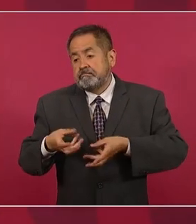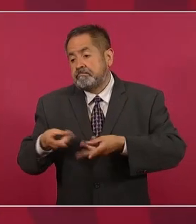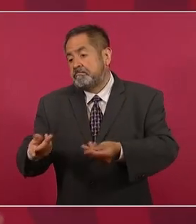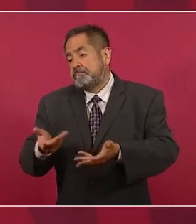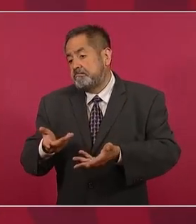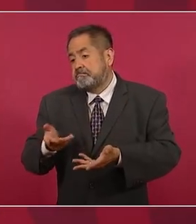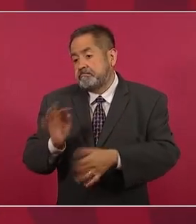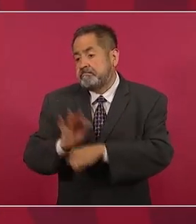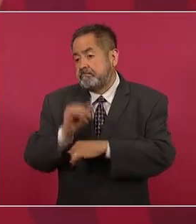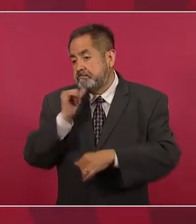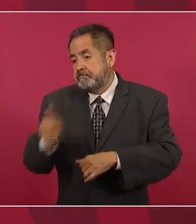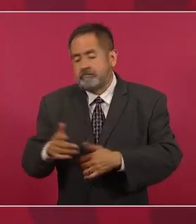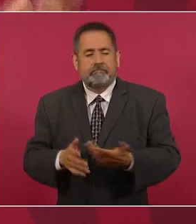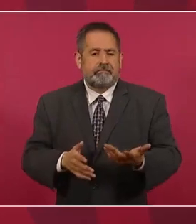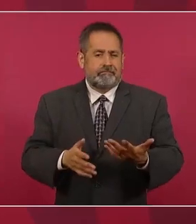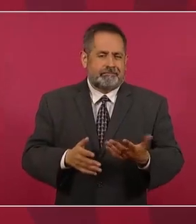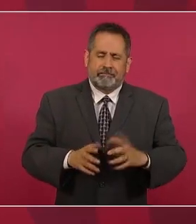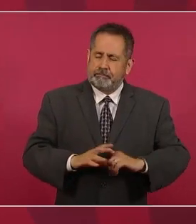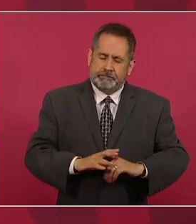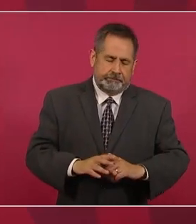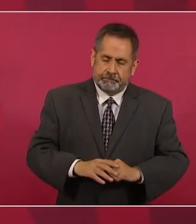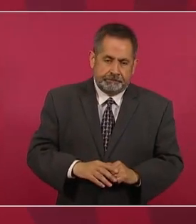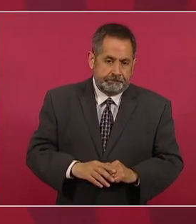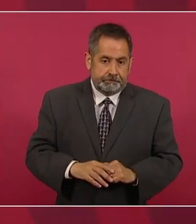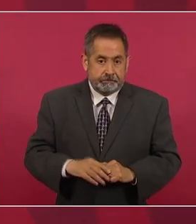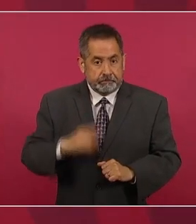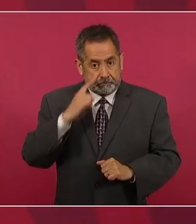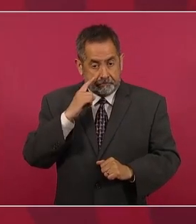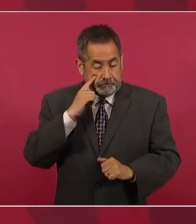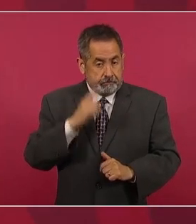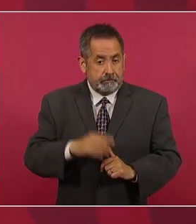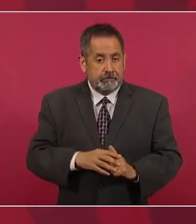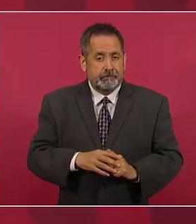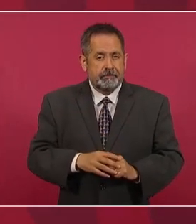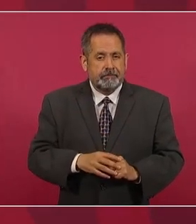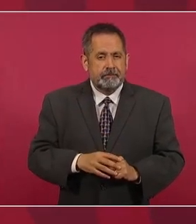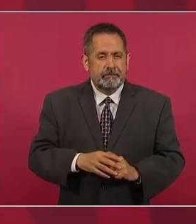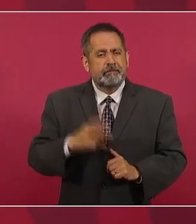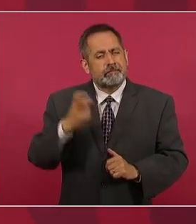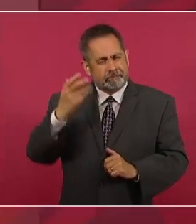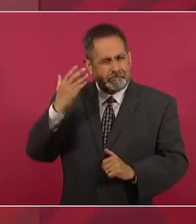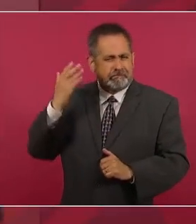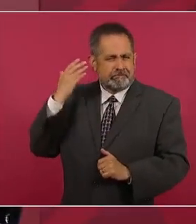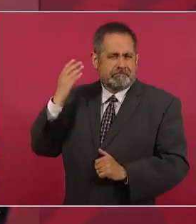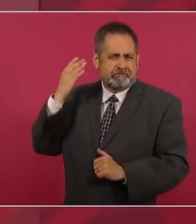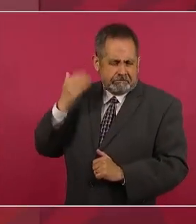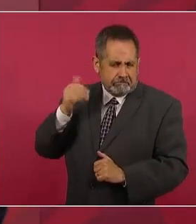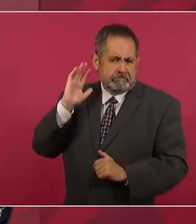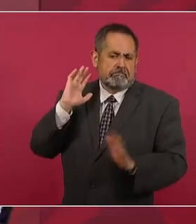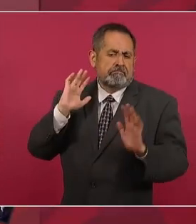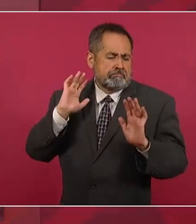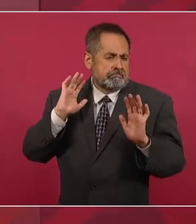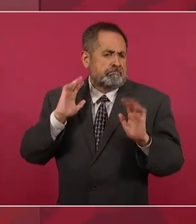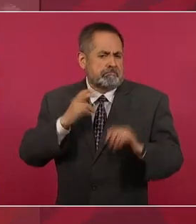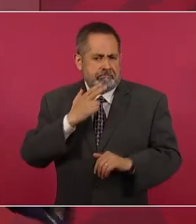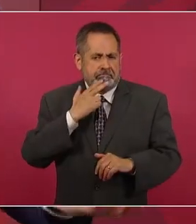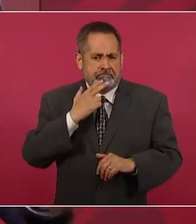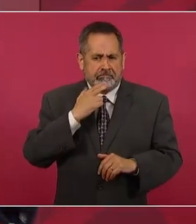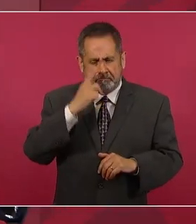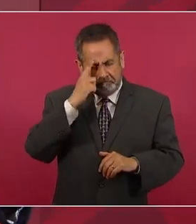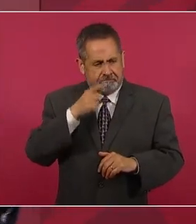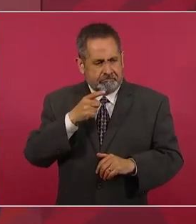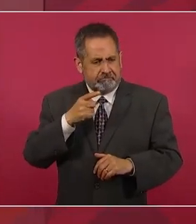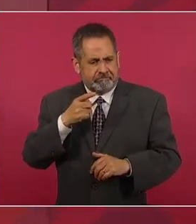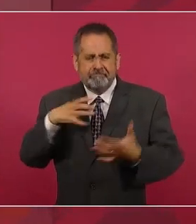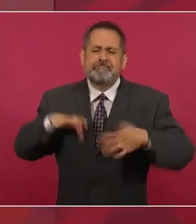todo un aparato. Antes, pues eso funcionaba muy bien para el régimen